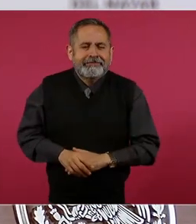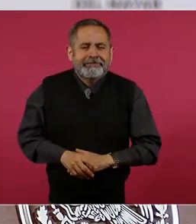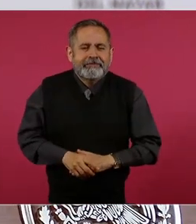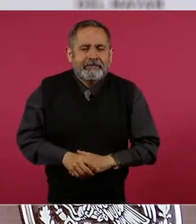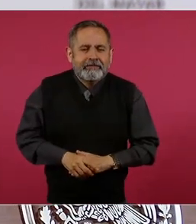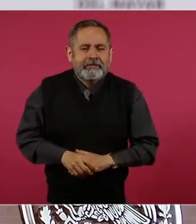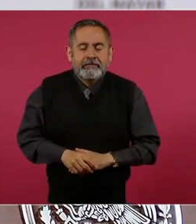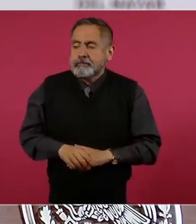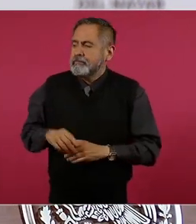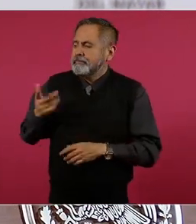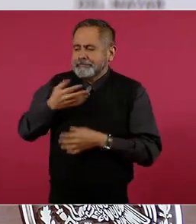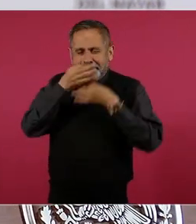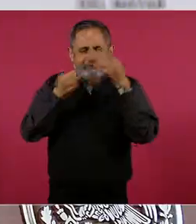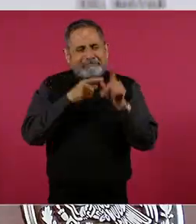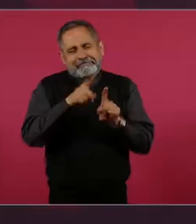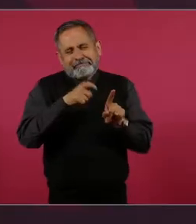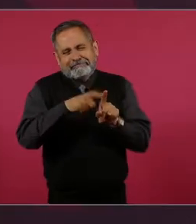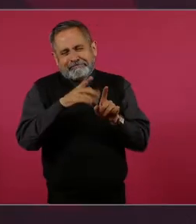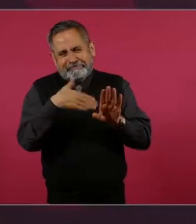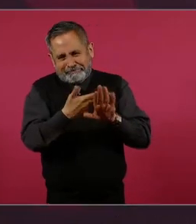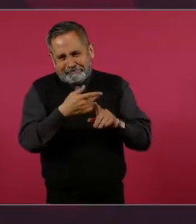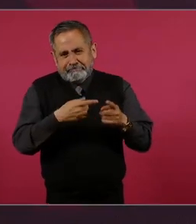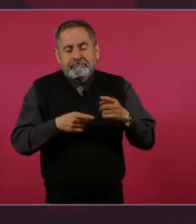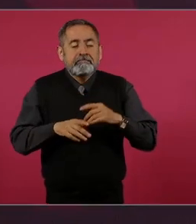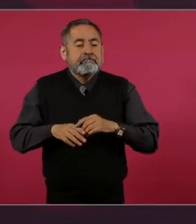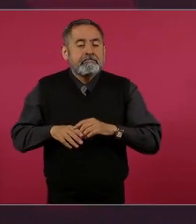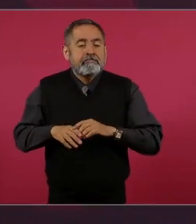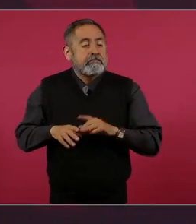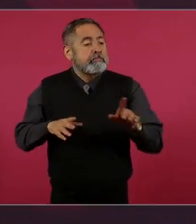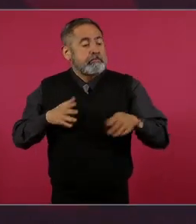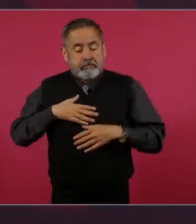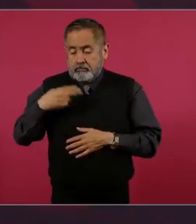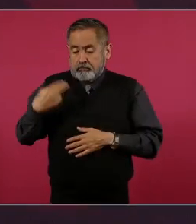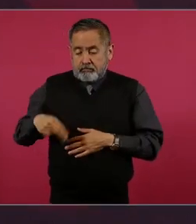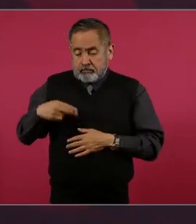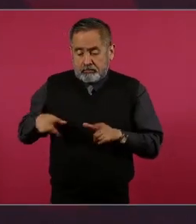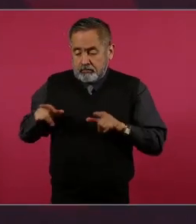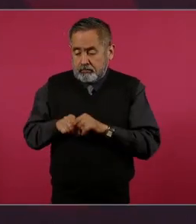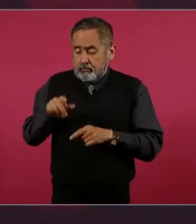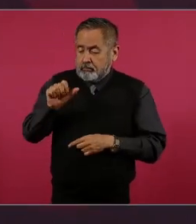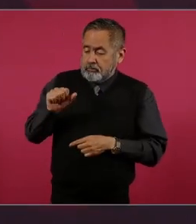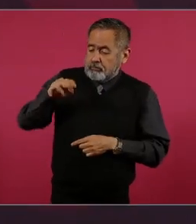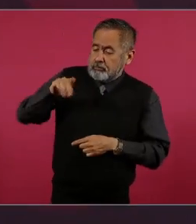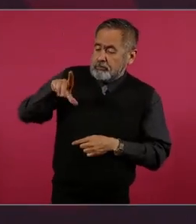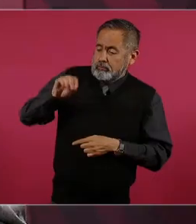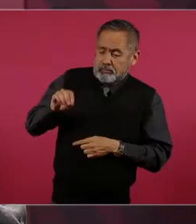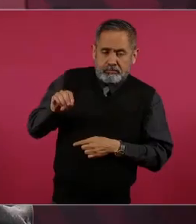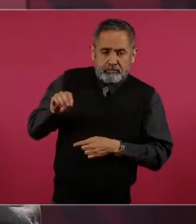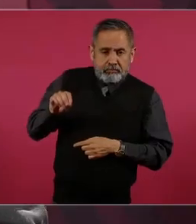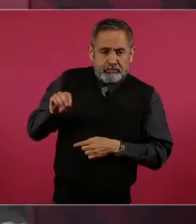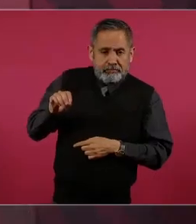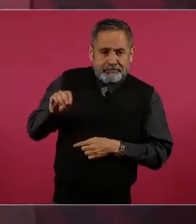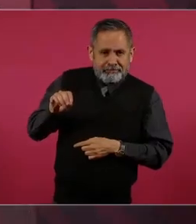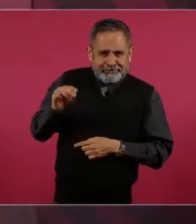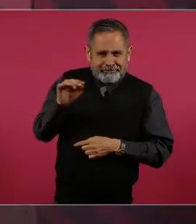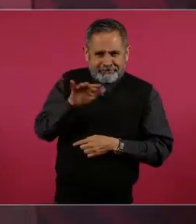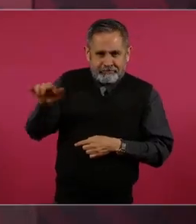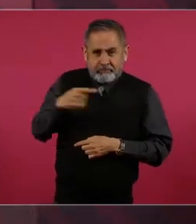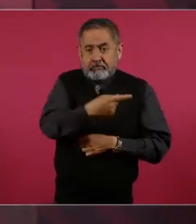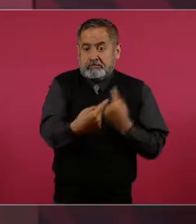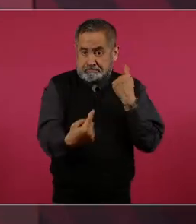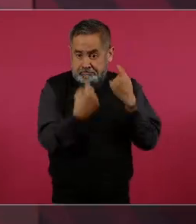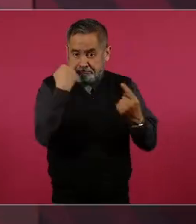Y ya no me llamo Andrés Manuel López Obrador, porque así